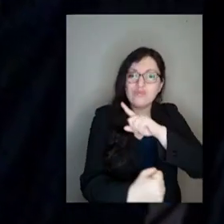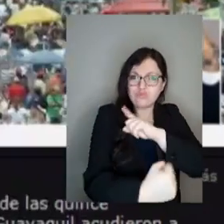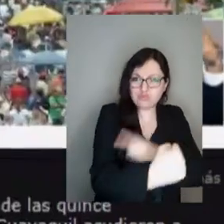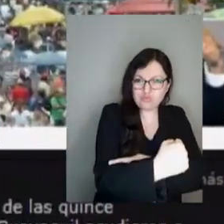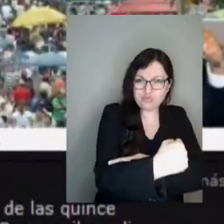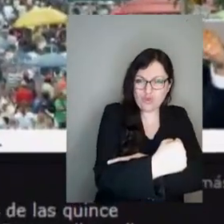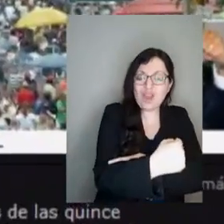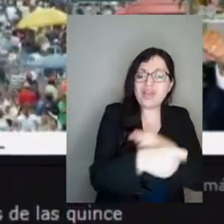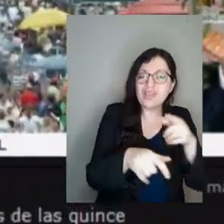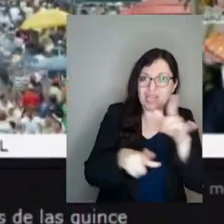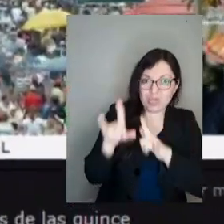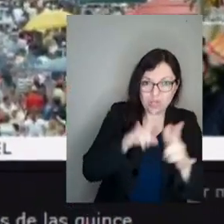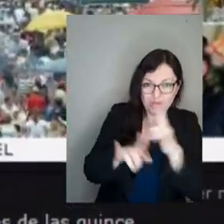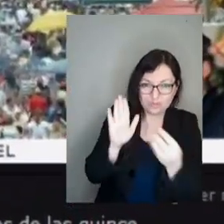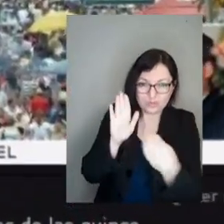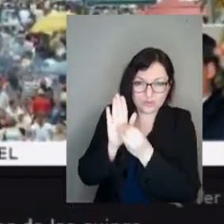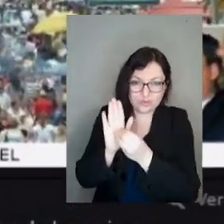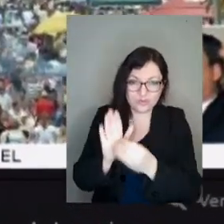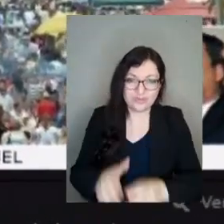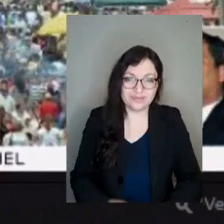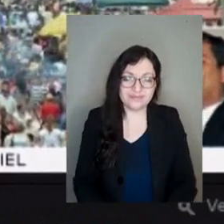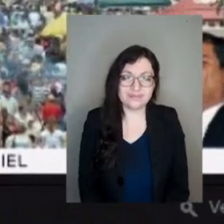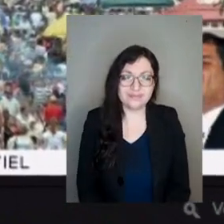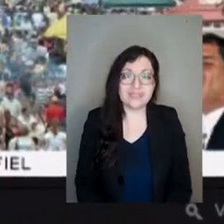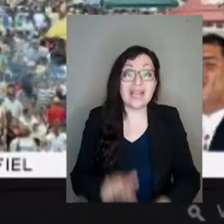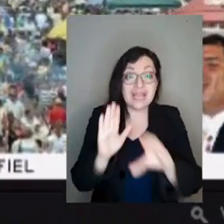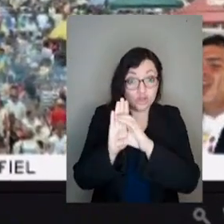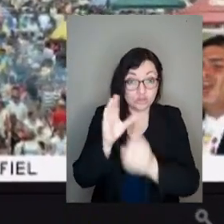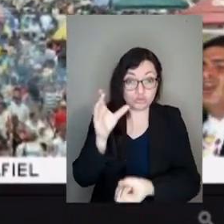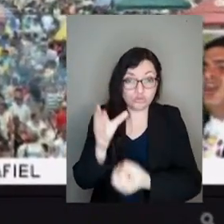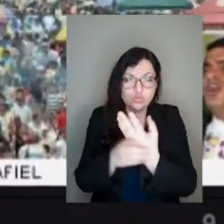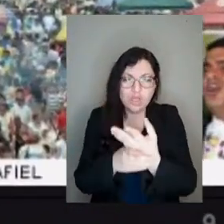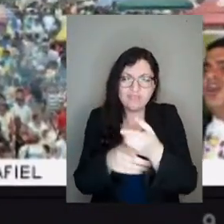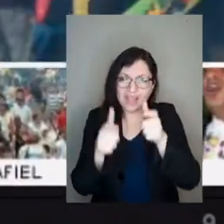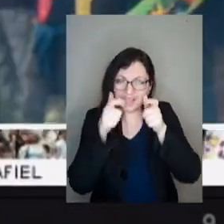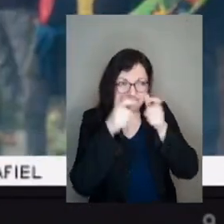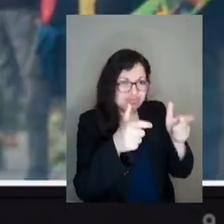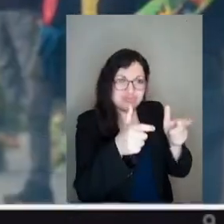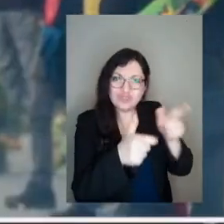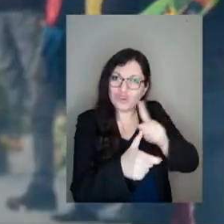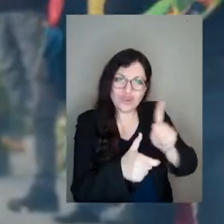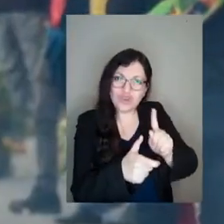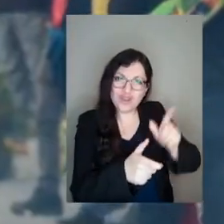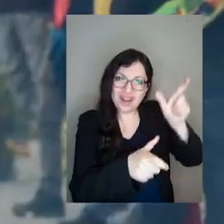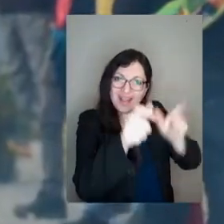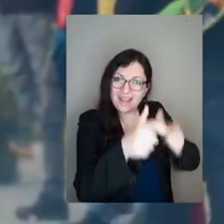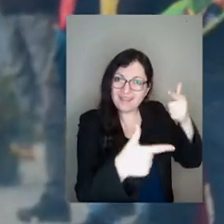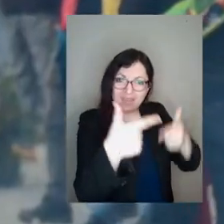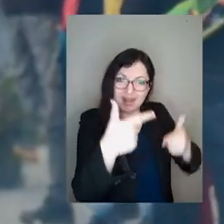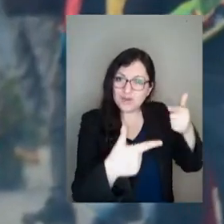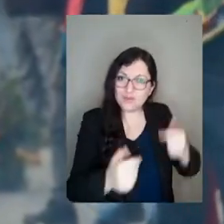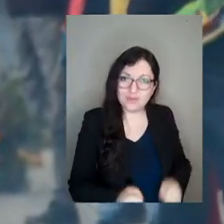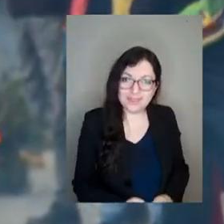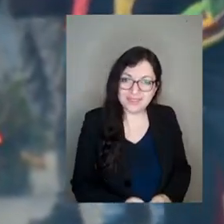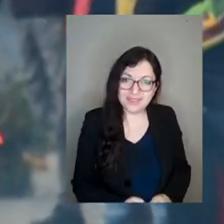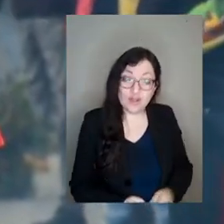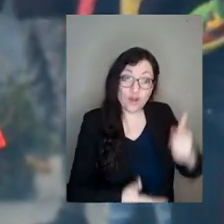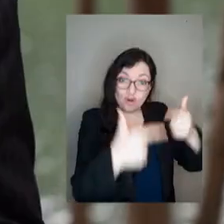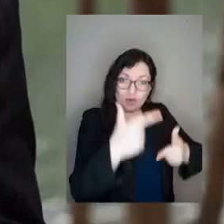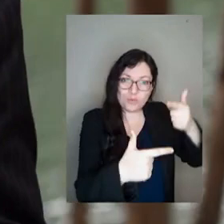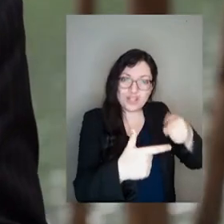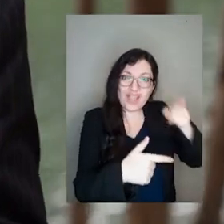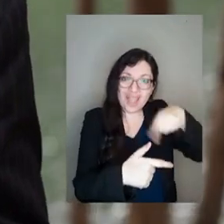constitución? El no controlaba a los políticos.